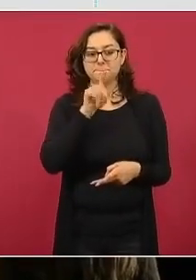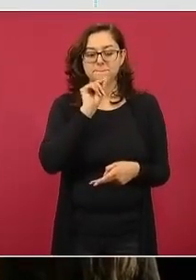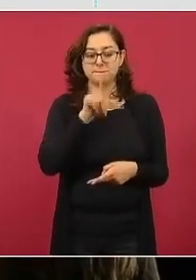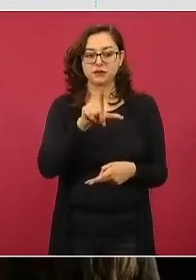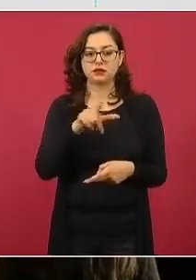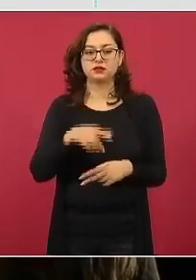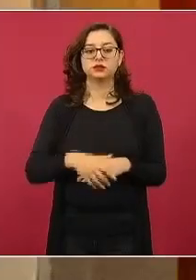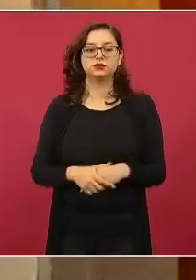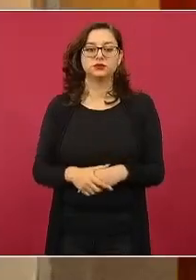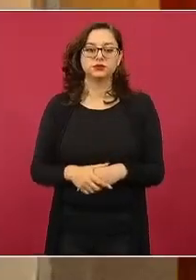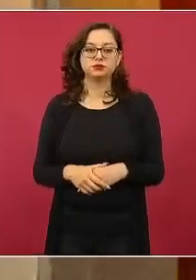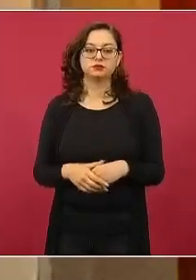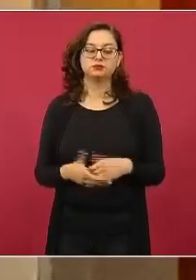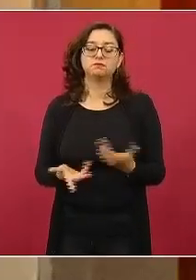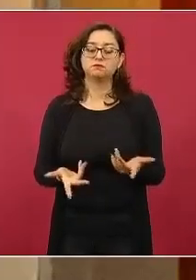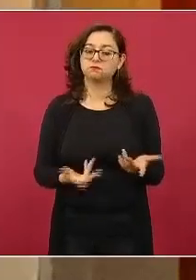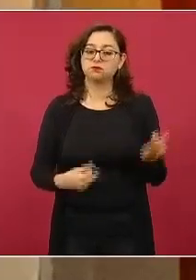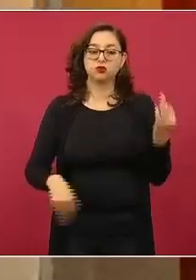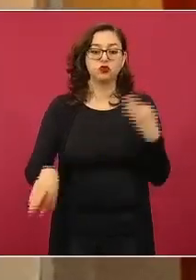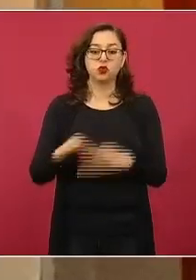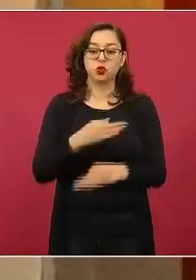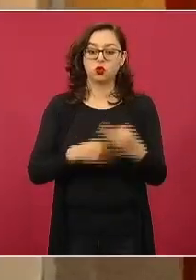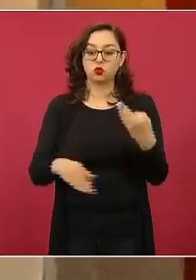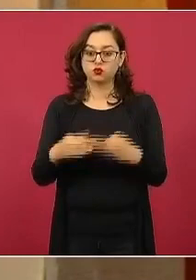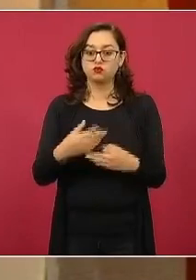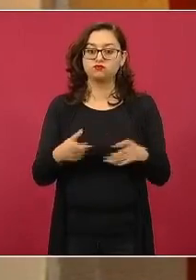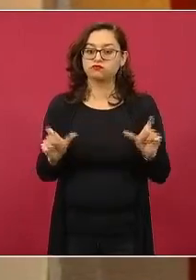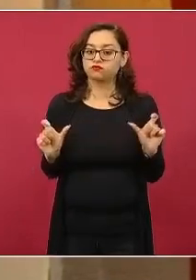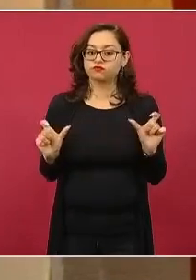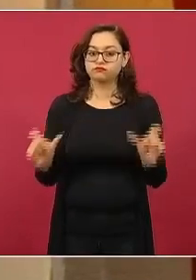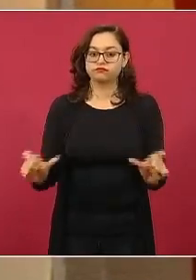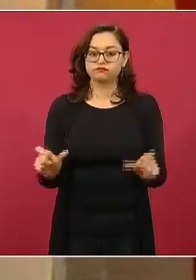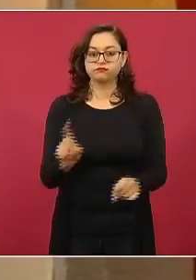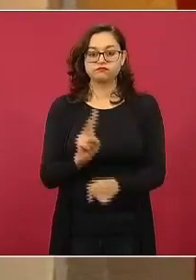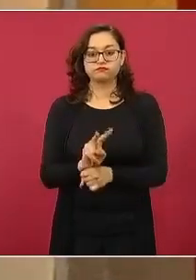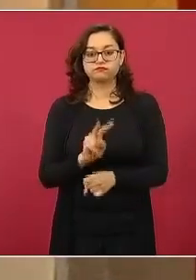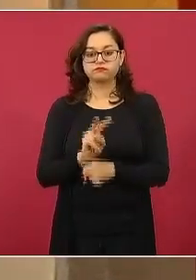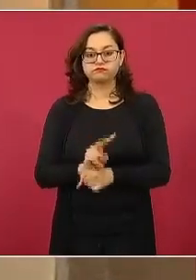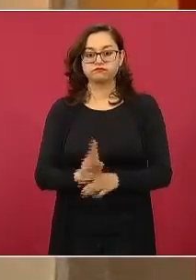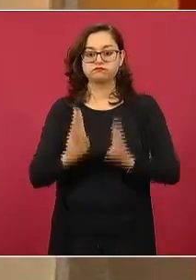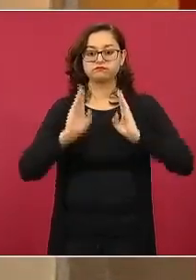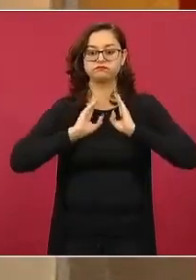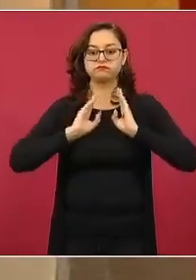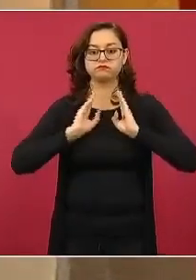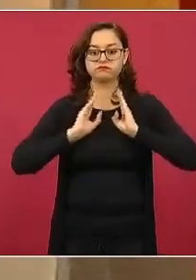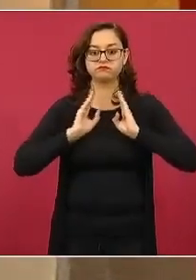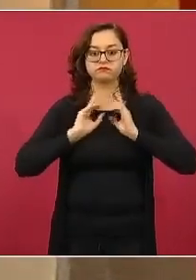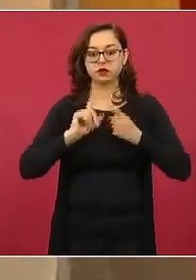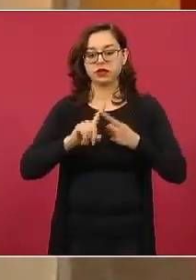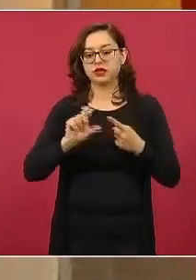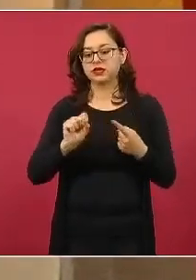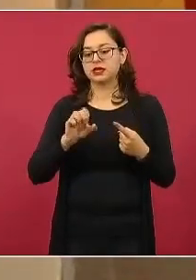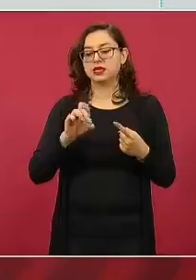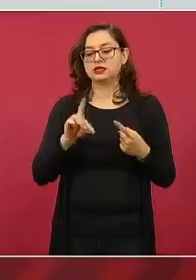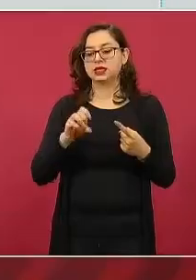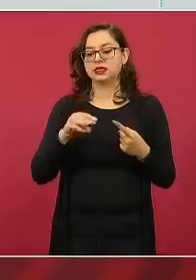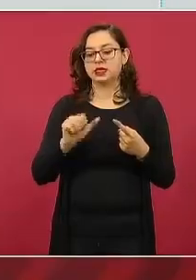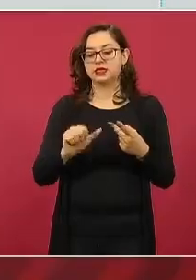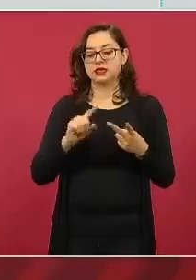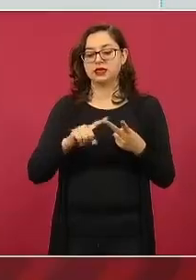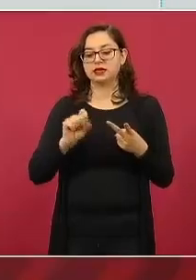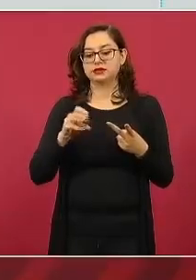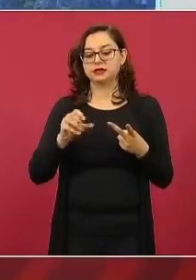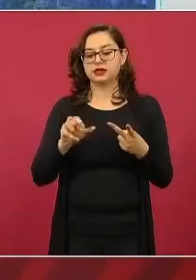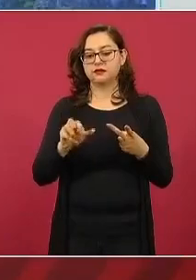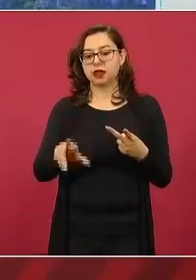actividades de distribución estuvieron con seguridad del Ejército, de la Marina y de la